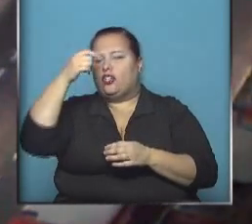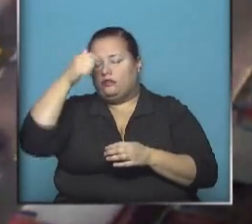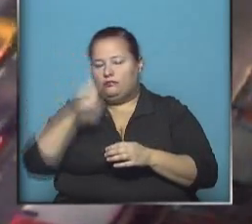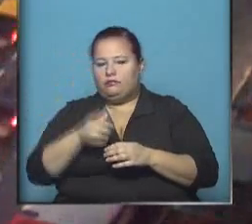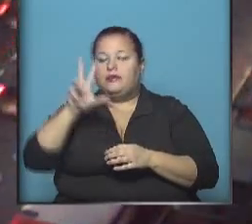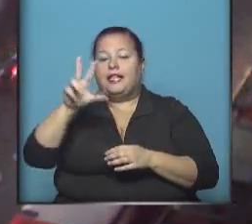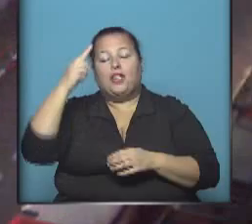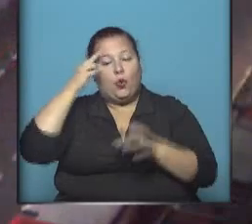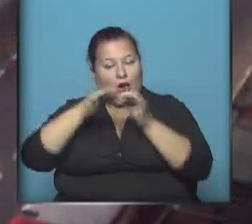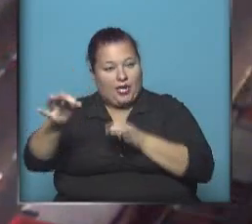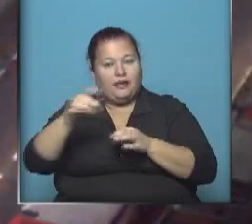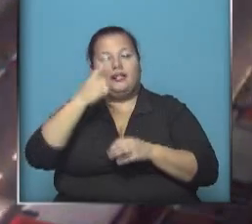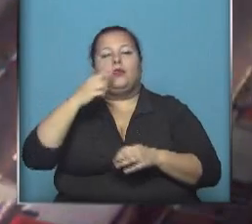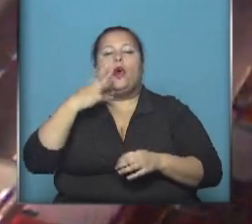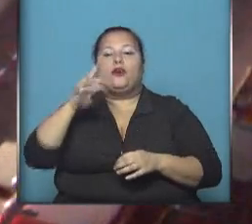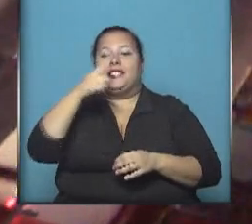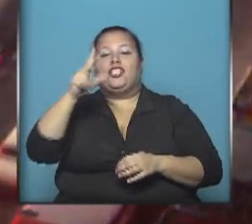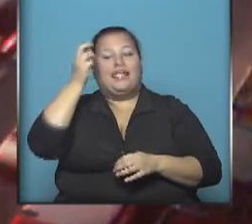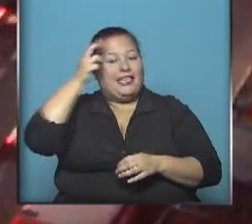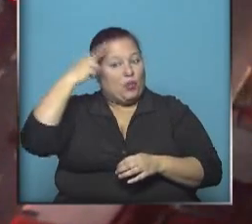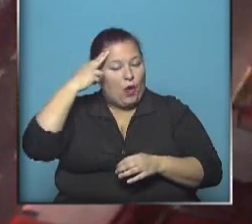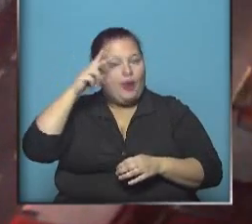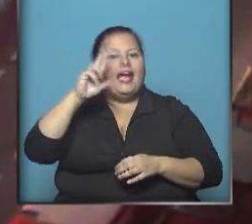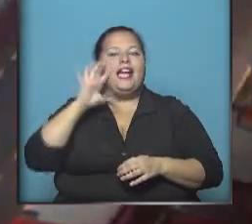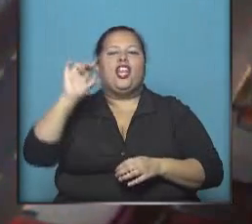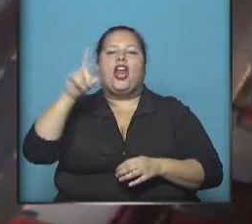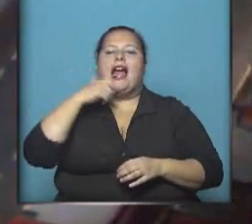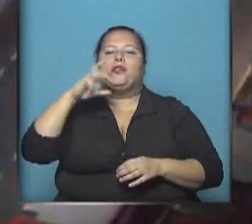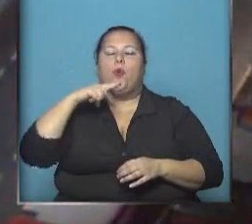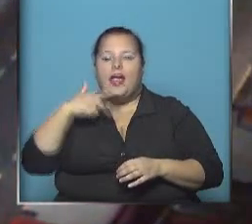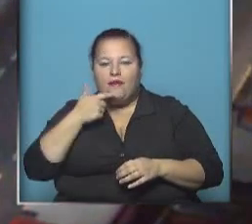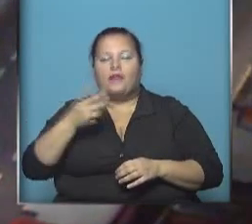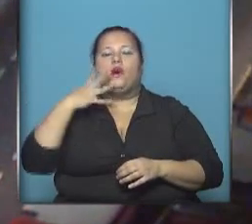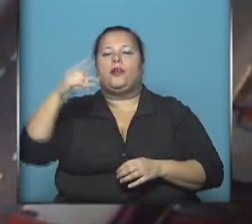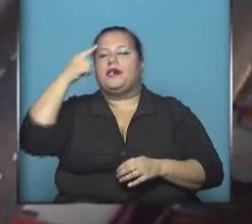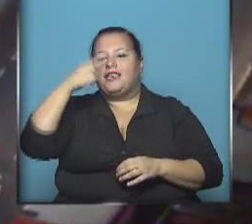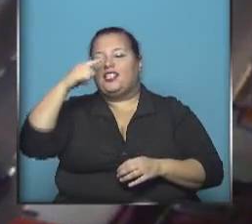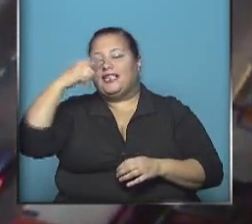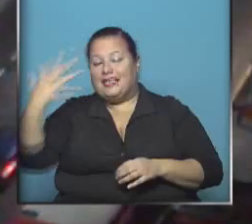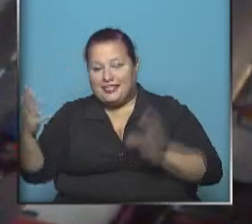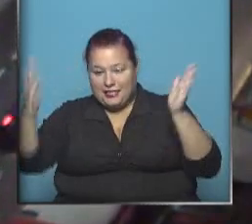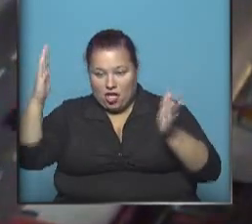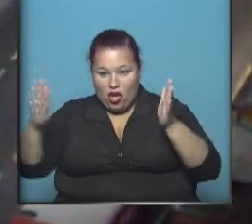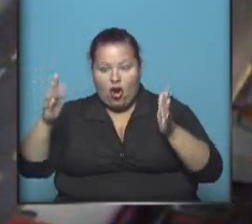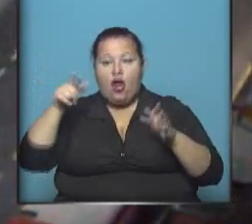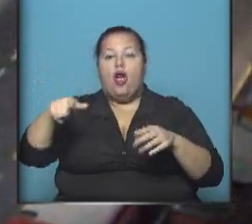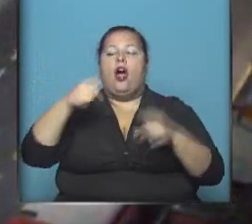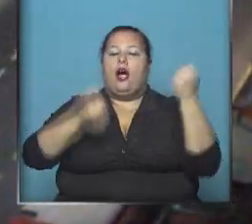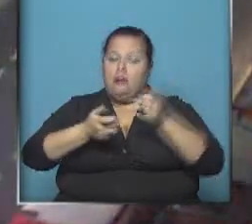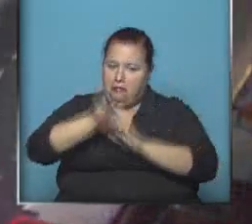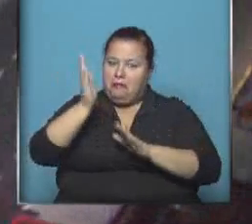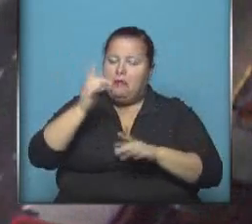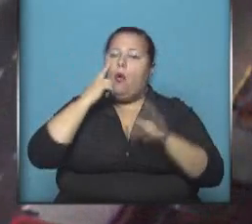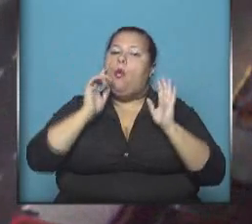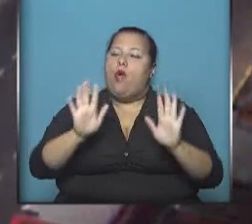4139 4139 río las cuevas kilómetro 4175 se encuentra transitable